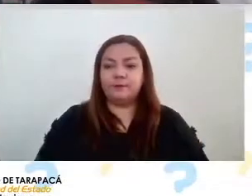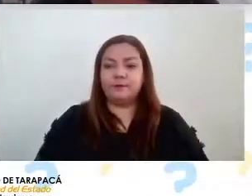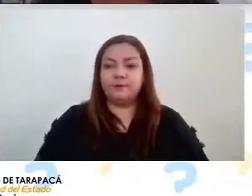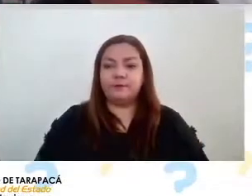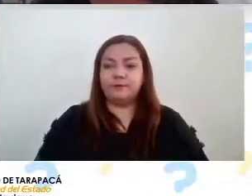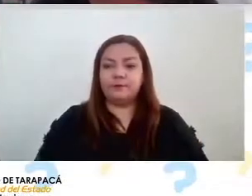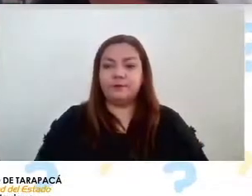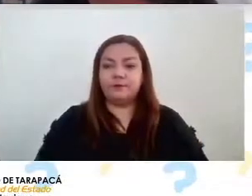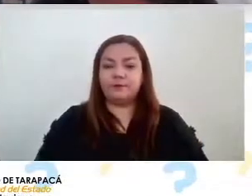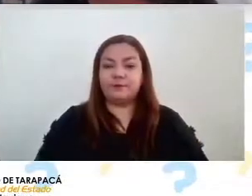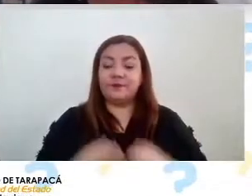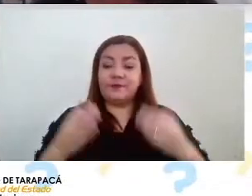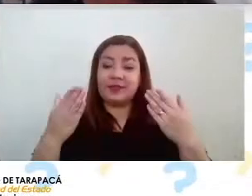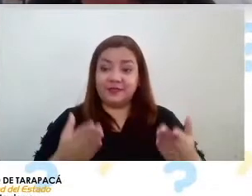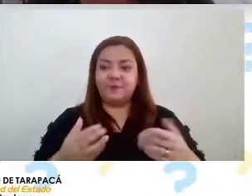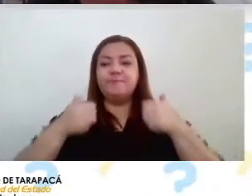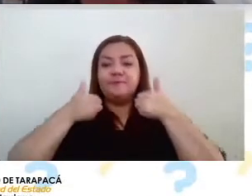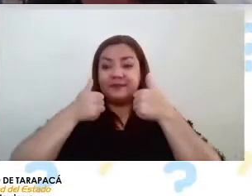Ahí estoy, ¿se ve?